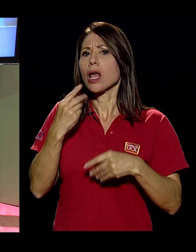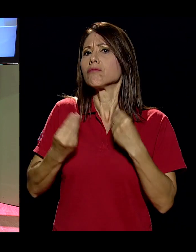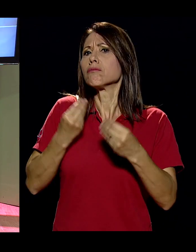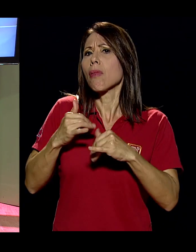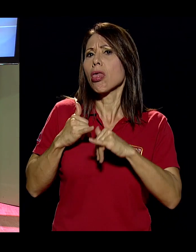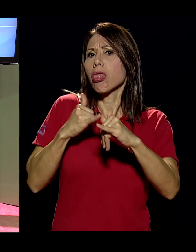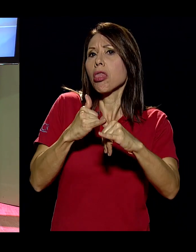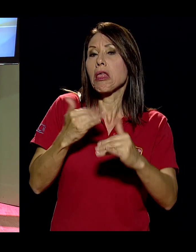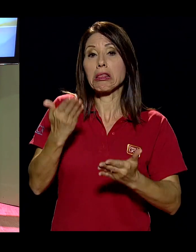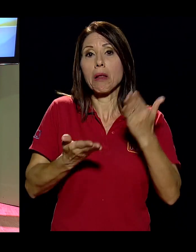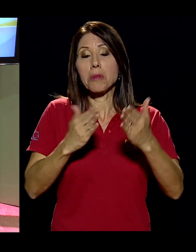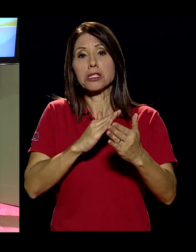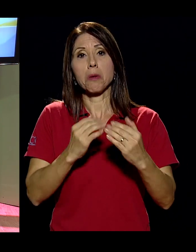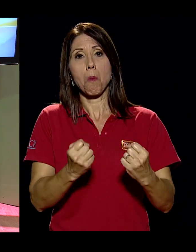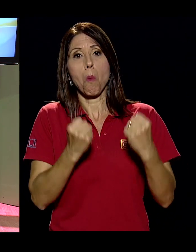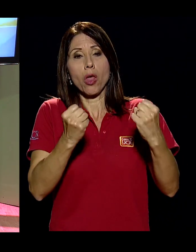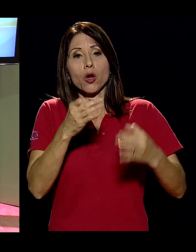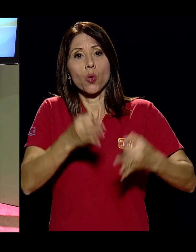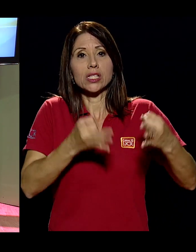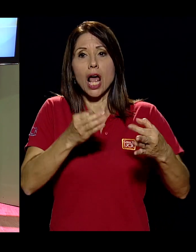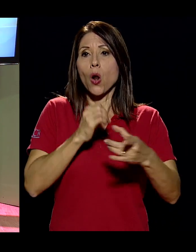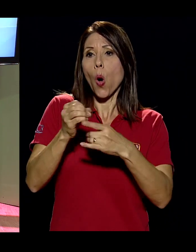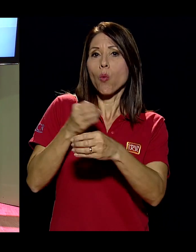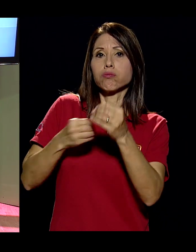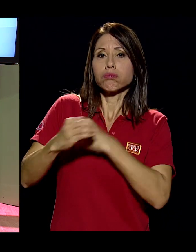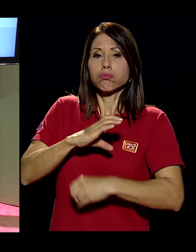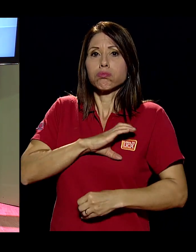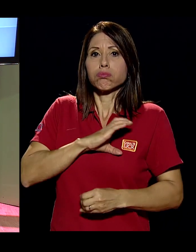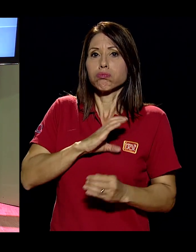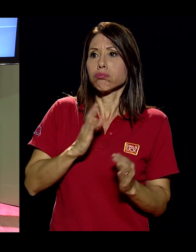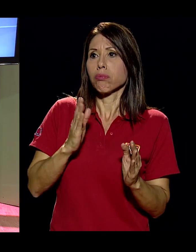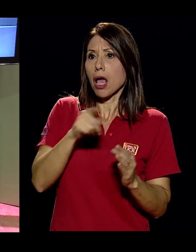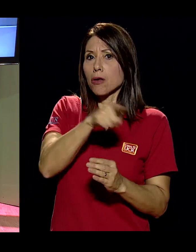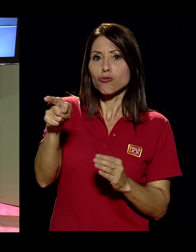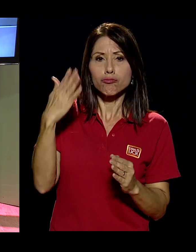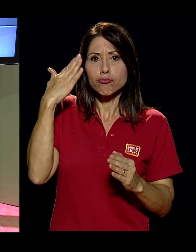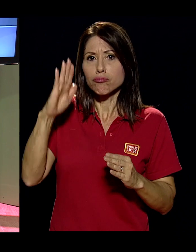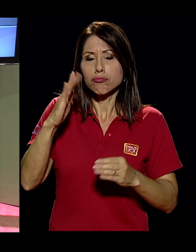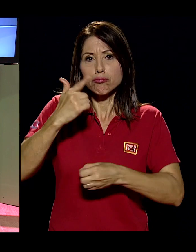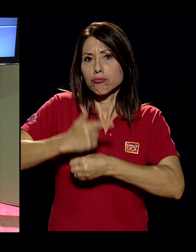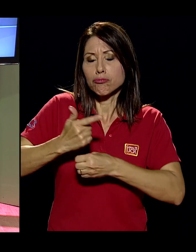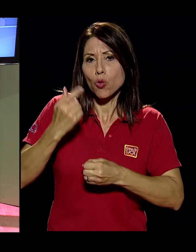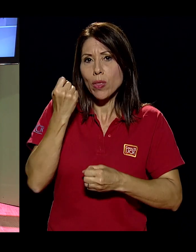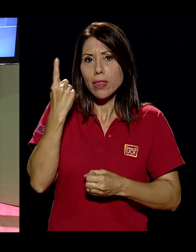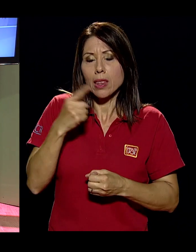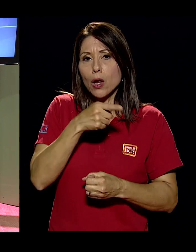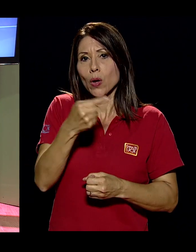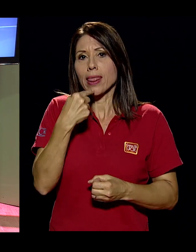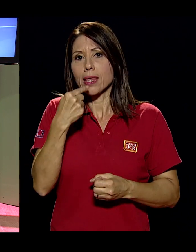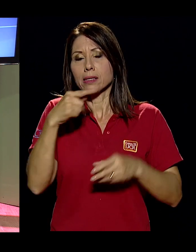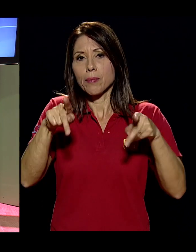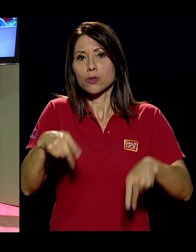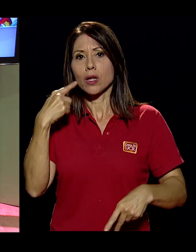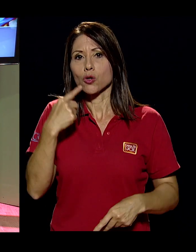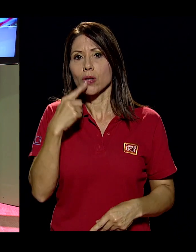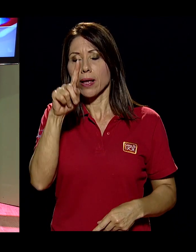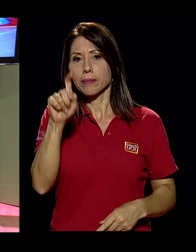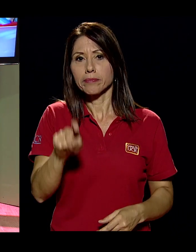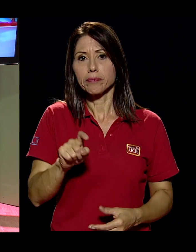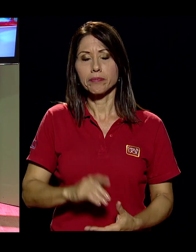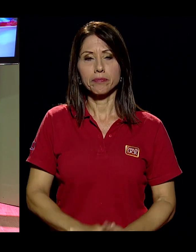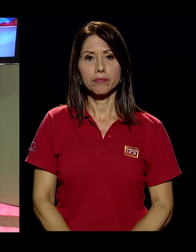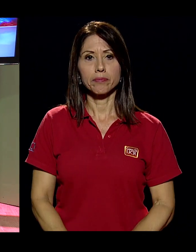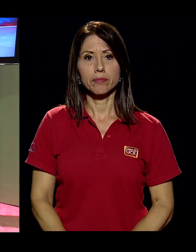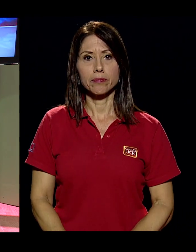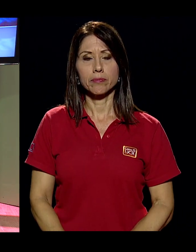¿Cómo denuncia la persona sorda si de repente en el Poder Judicial o en la policía, en la delegación, no conocen la lengua de señas y no entienden lo que está diciendo la